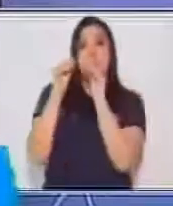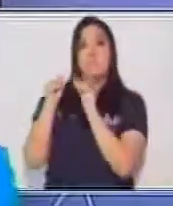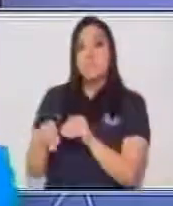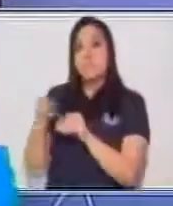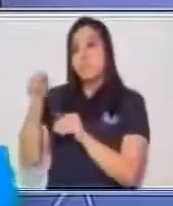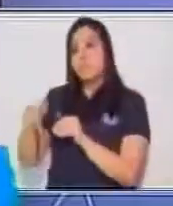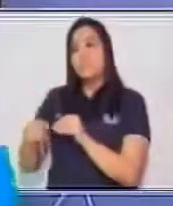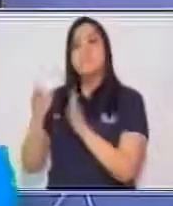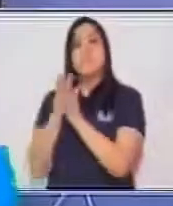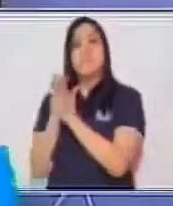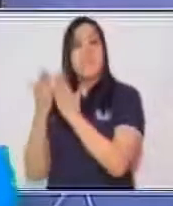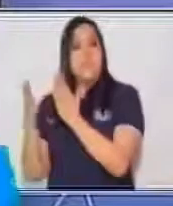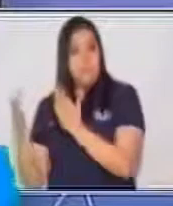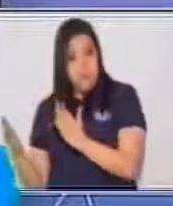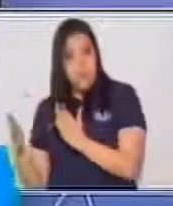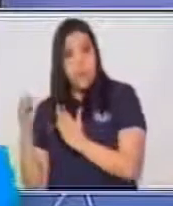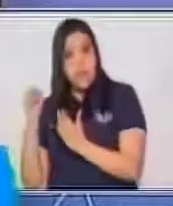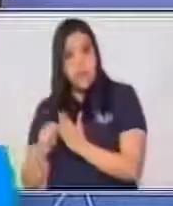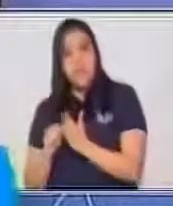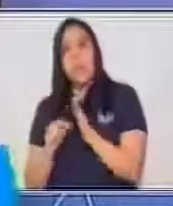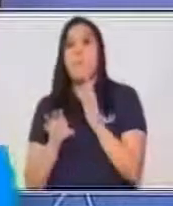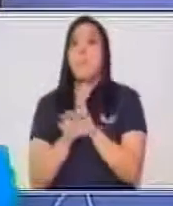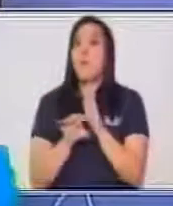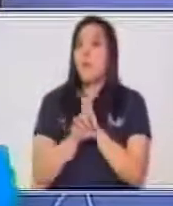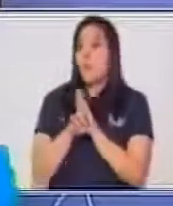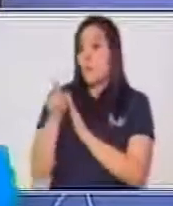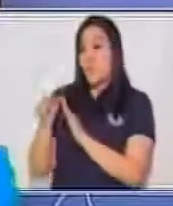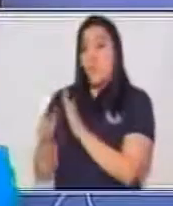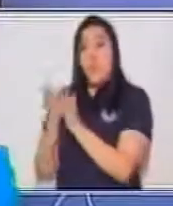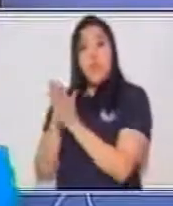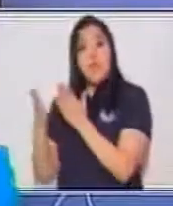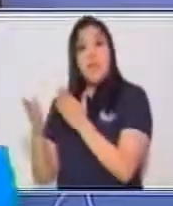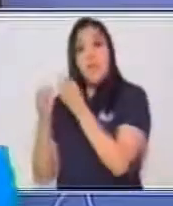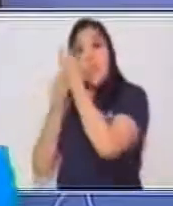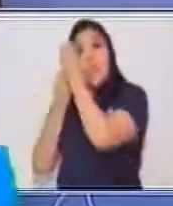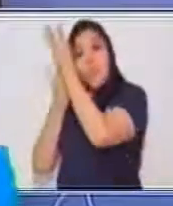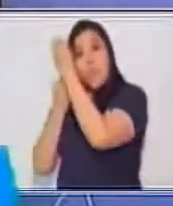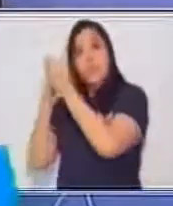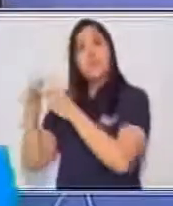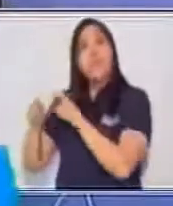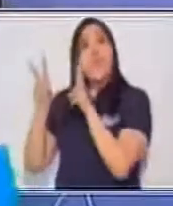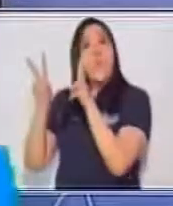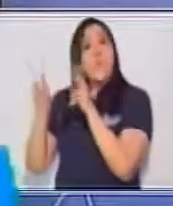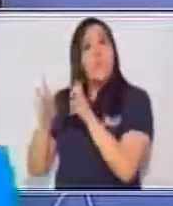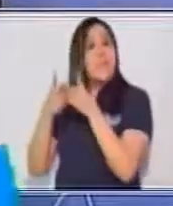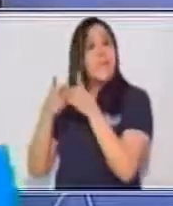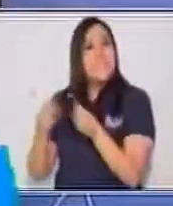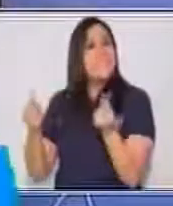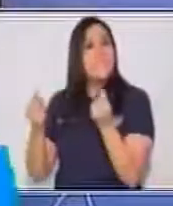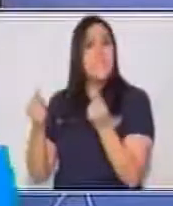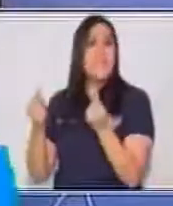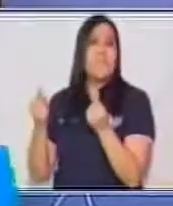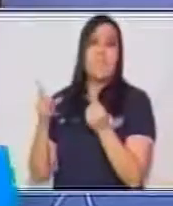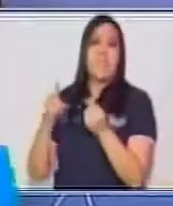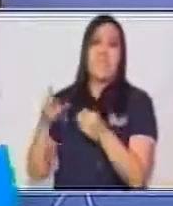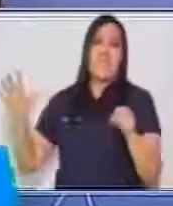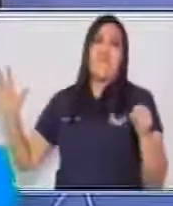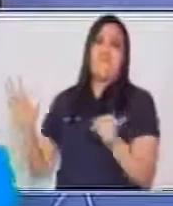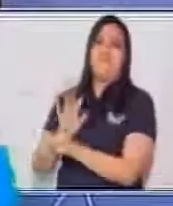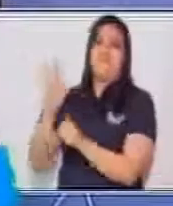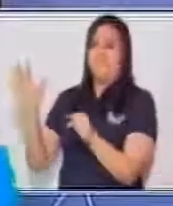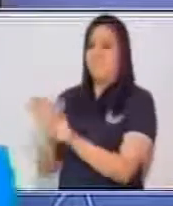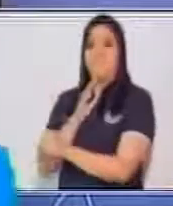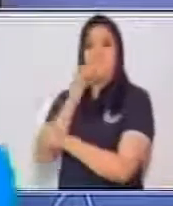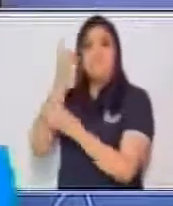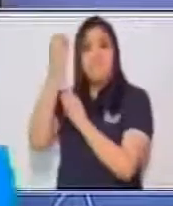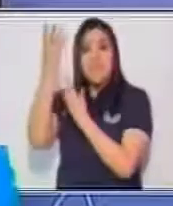buen trifoliar, porque como tú vas a dar a conocer un tema de manera sencilla, no puede estar lleno de información, porque en